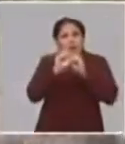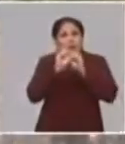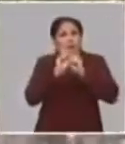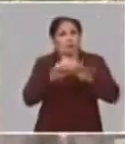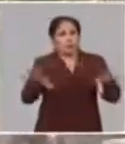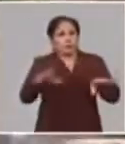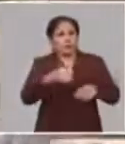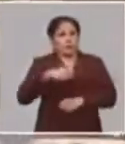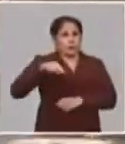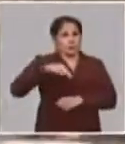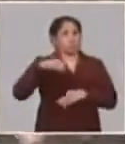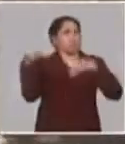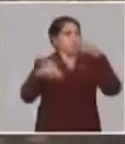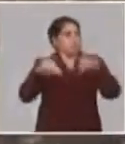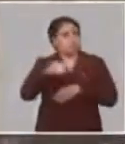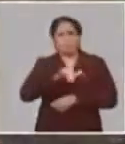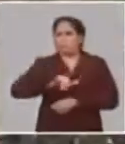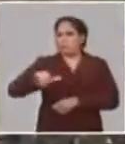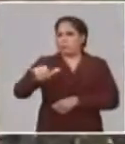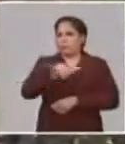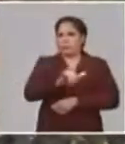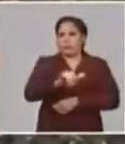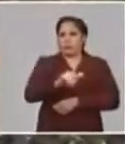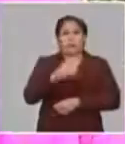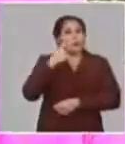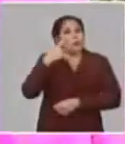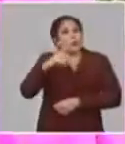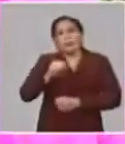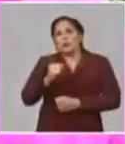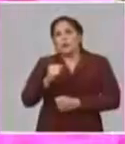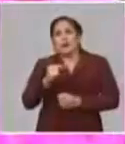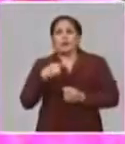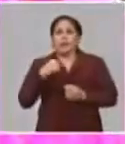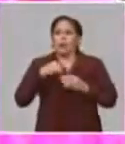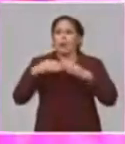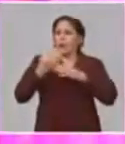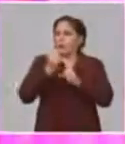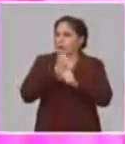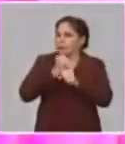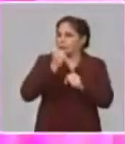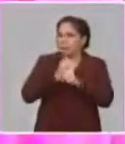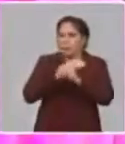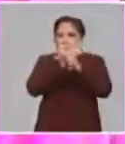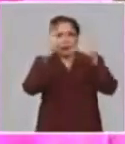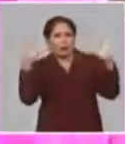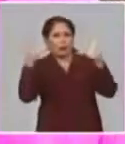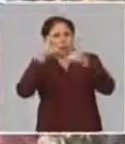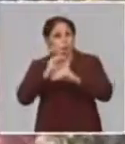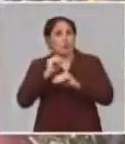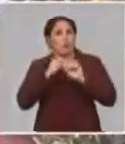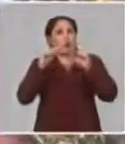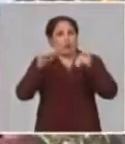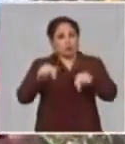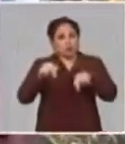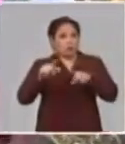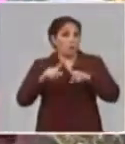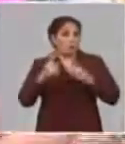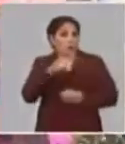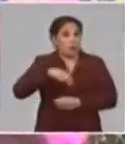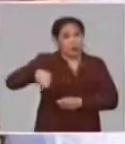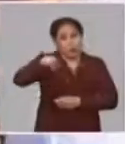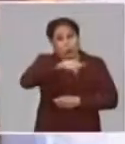a las que no convoca, ella participa y ella también. No sé cómo me comparto, no, pero lo que pasa es que estoy. En definitiva,